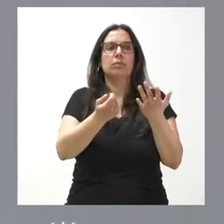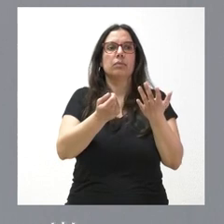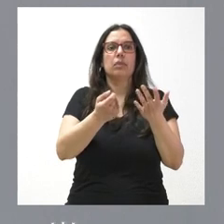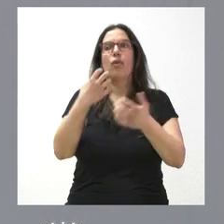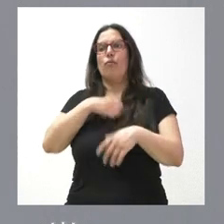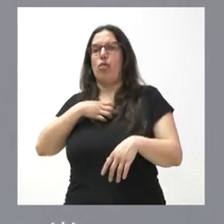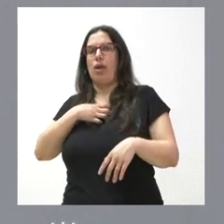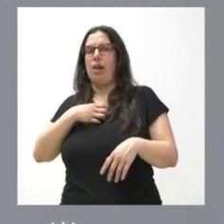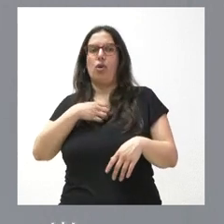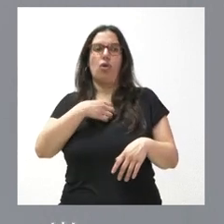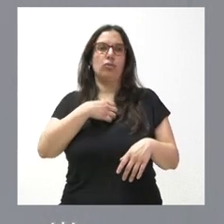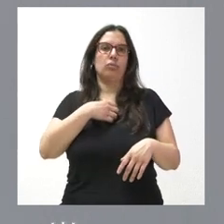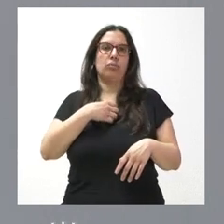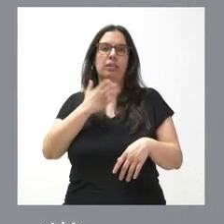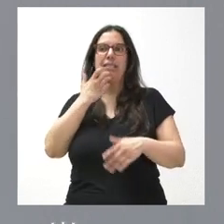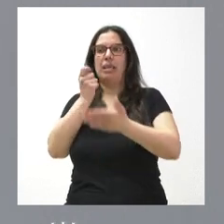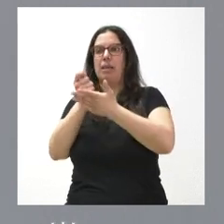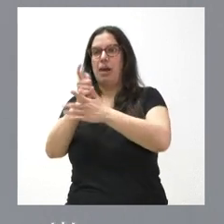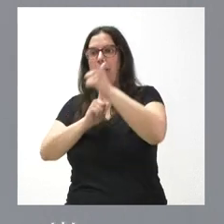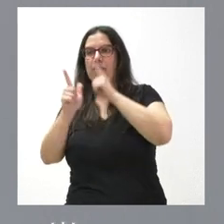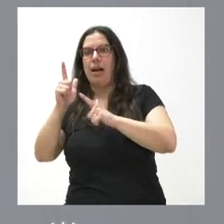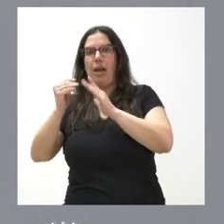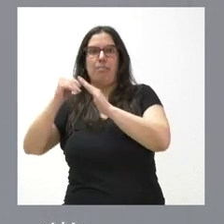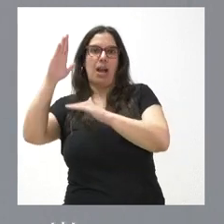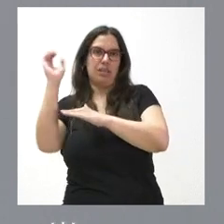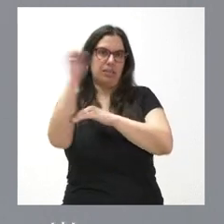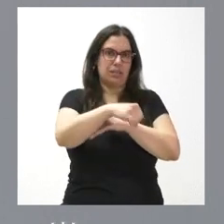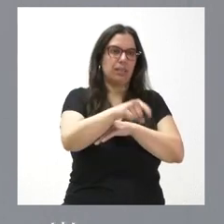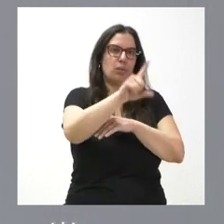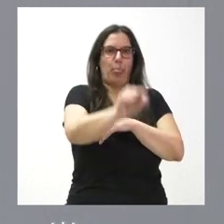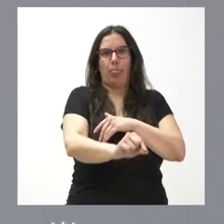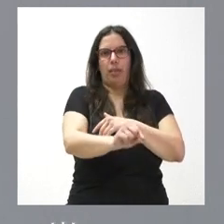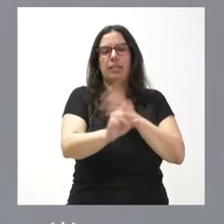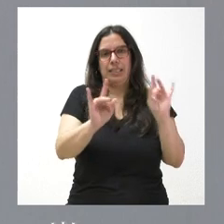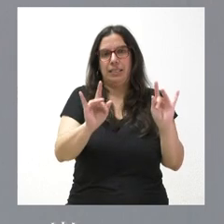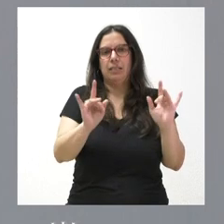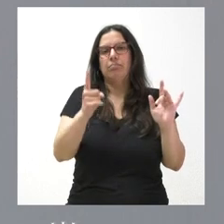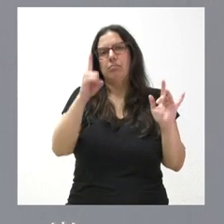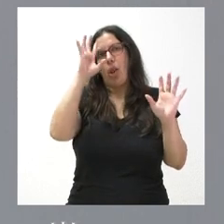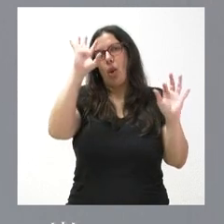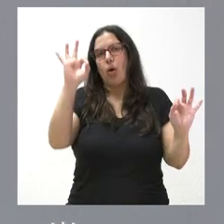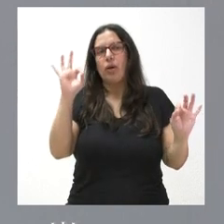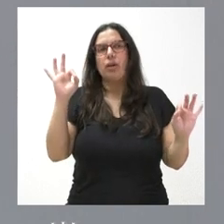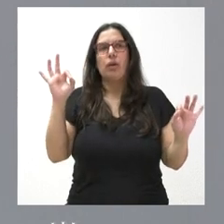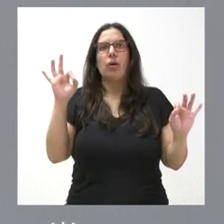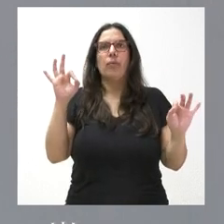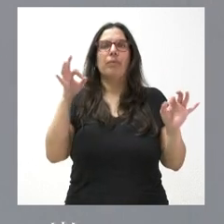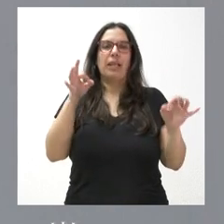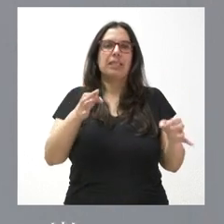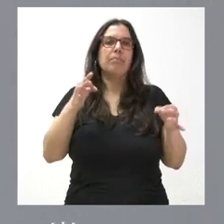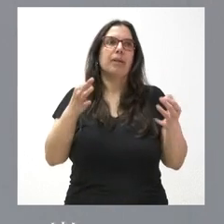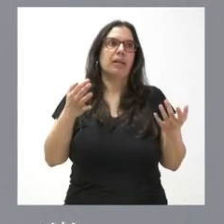públicos cuando realizan una actividad para la Administración. Y es algo que, lógicamente, pues siempre tendremos